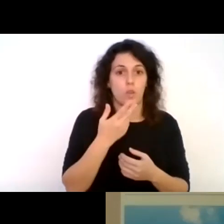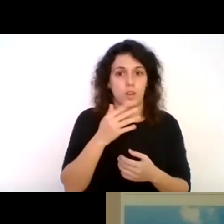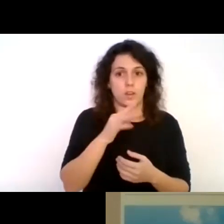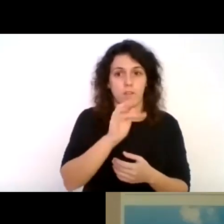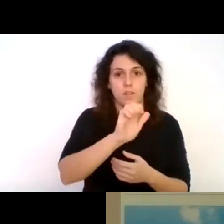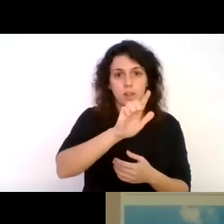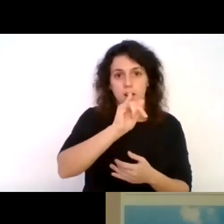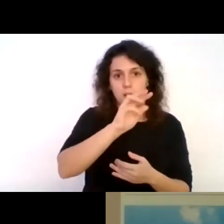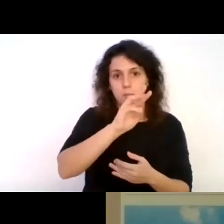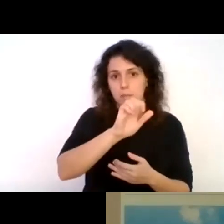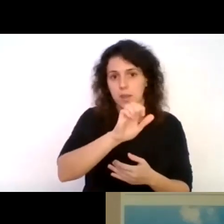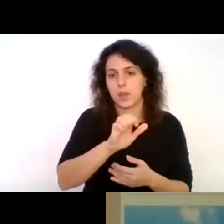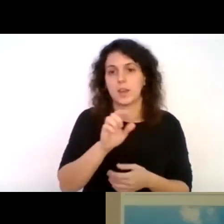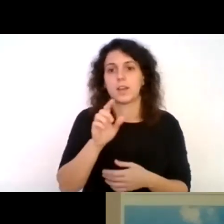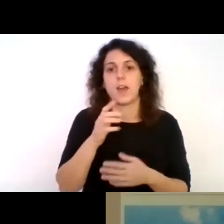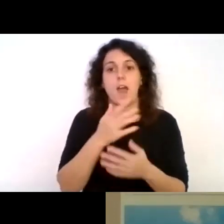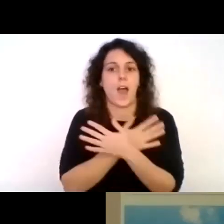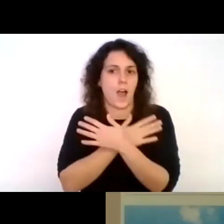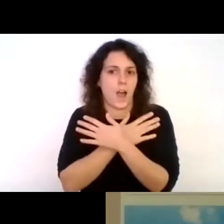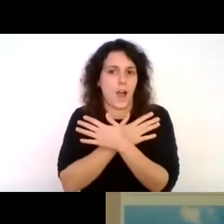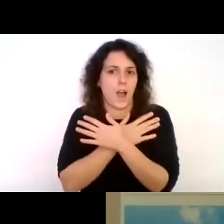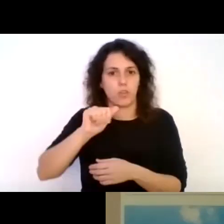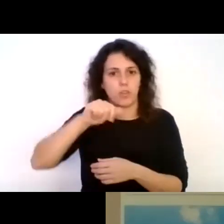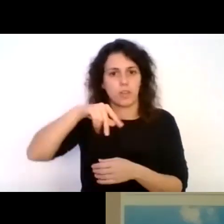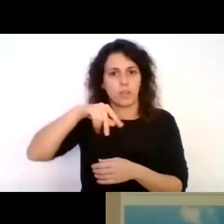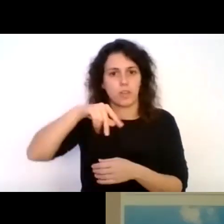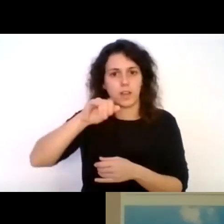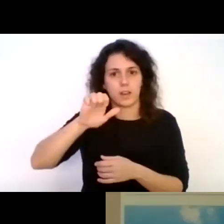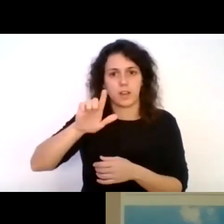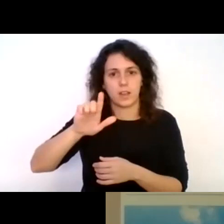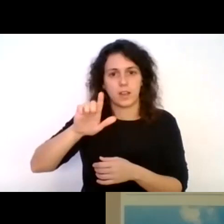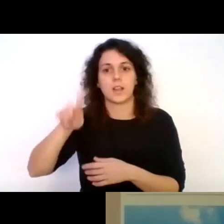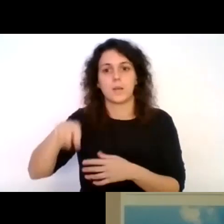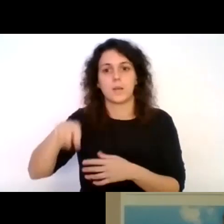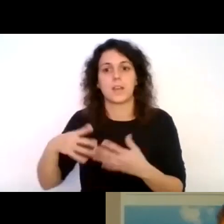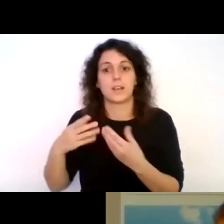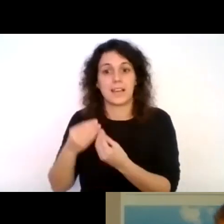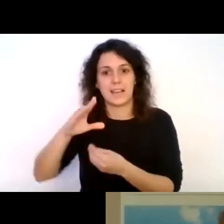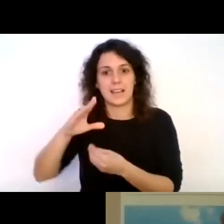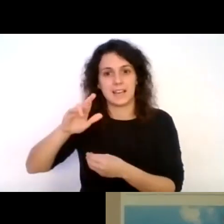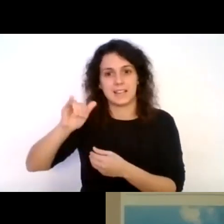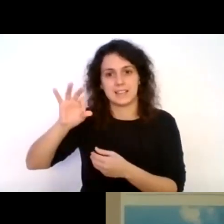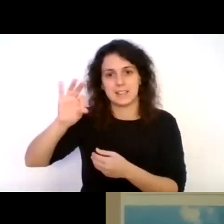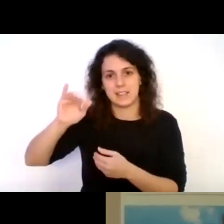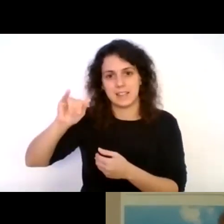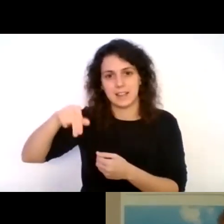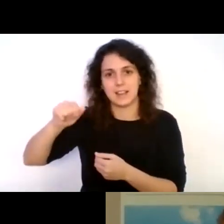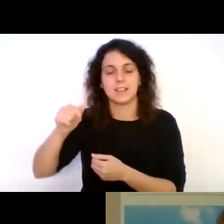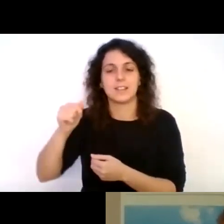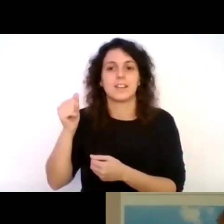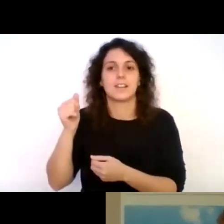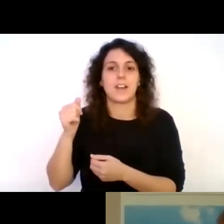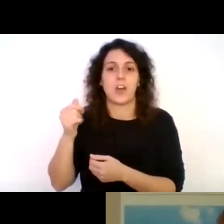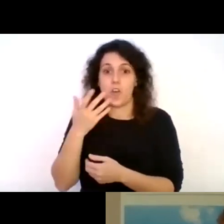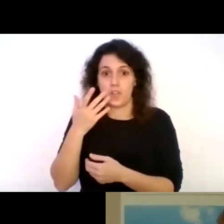Jarlín, a ti un abrazo tremendo de todo el equipo. Tengo aquí a Cristina, a hija, que se acuerda mucho de ti, de su